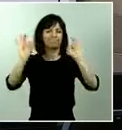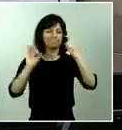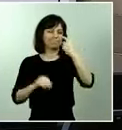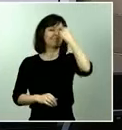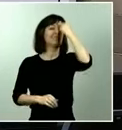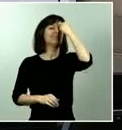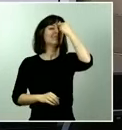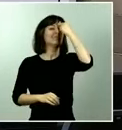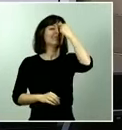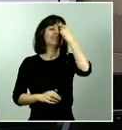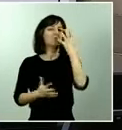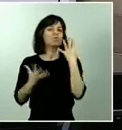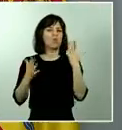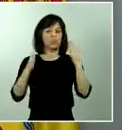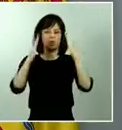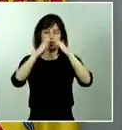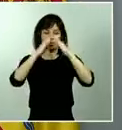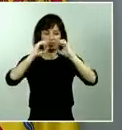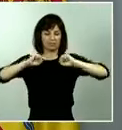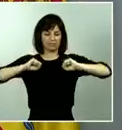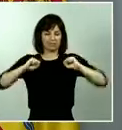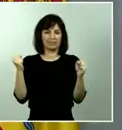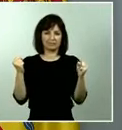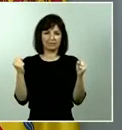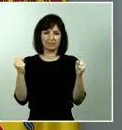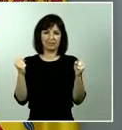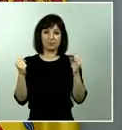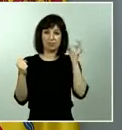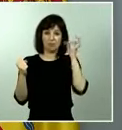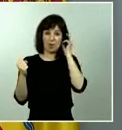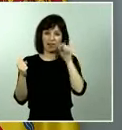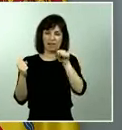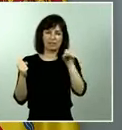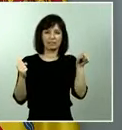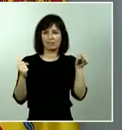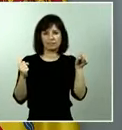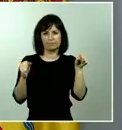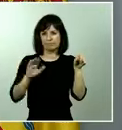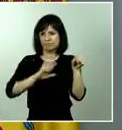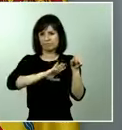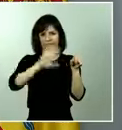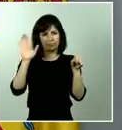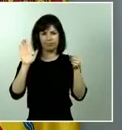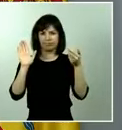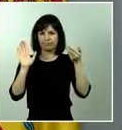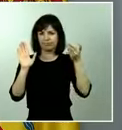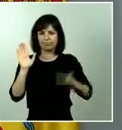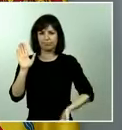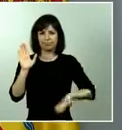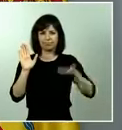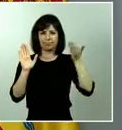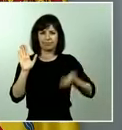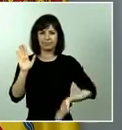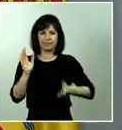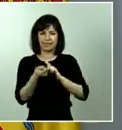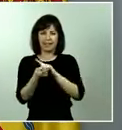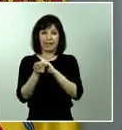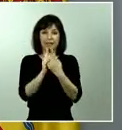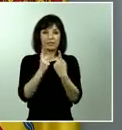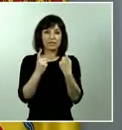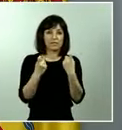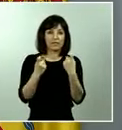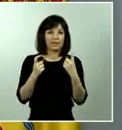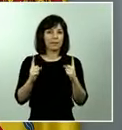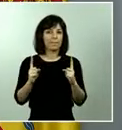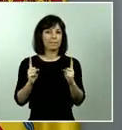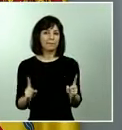confinamiento de las mujeres determina, indefectiblemente, un cambio en la necesidad de prever y perseguir